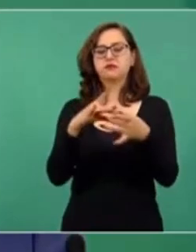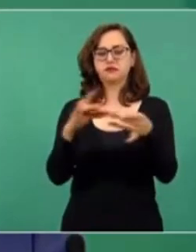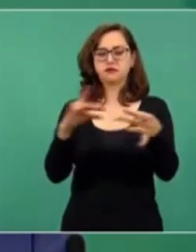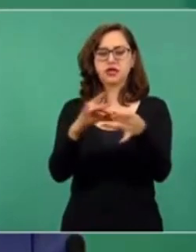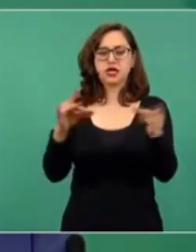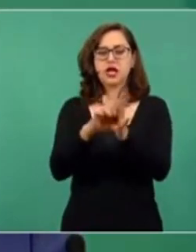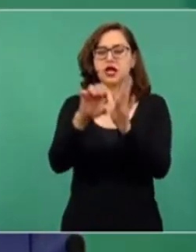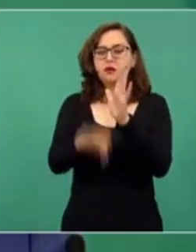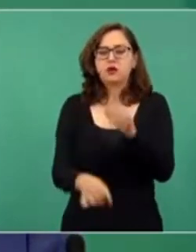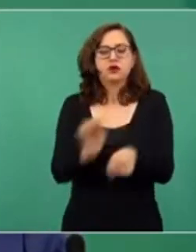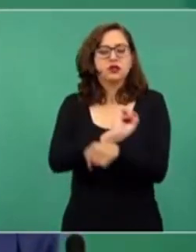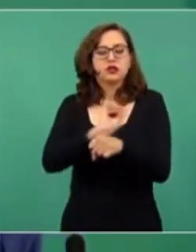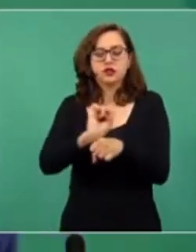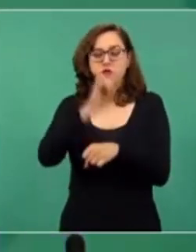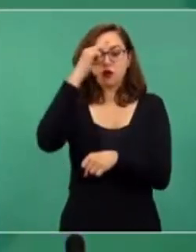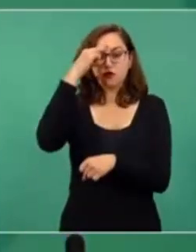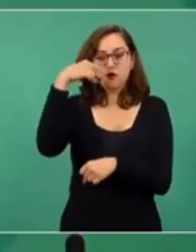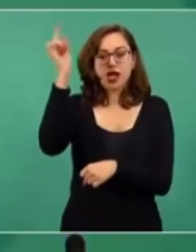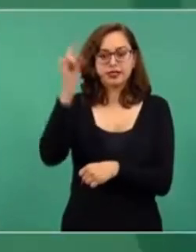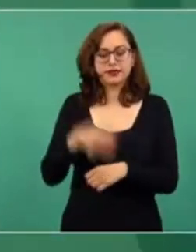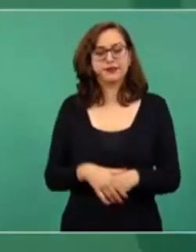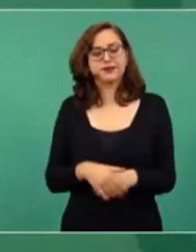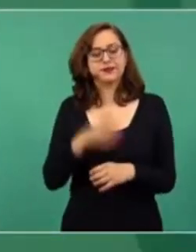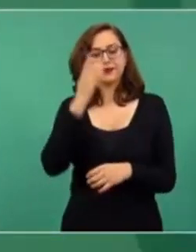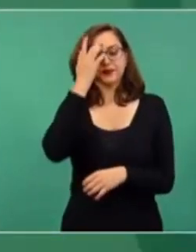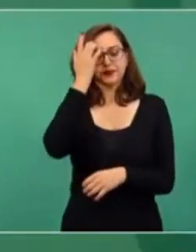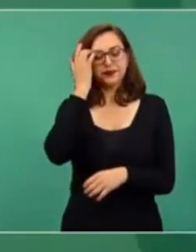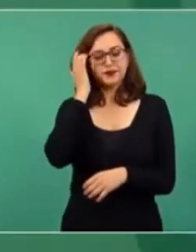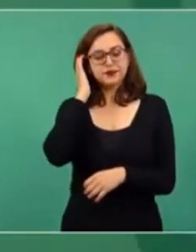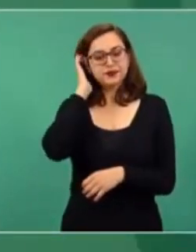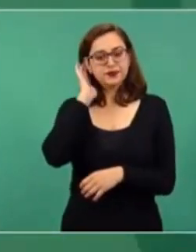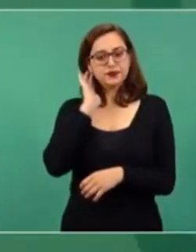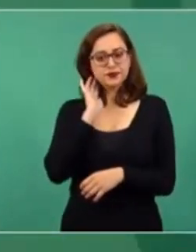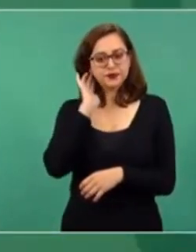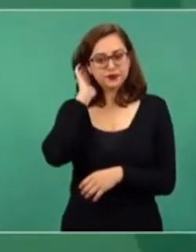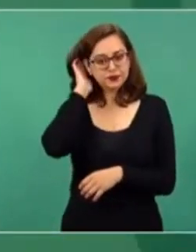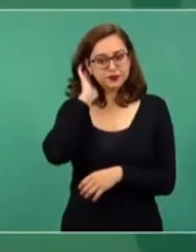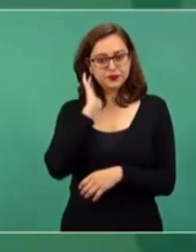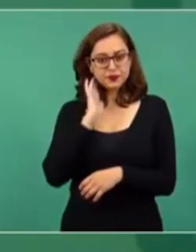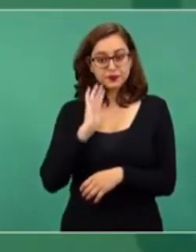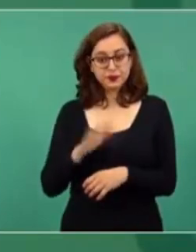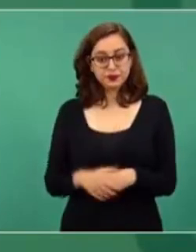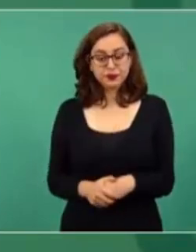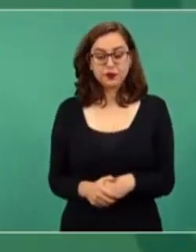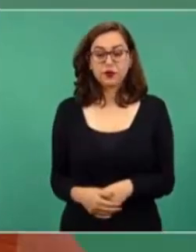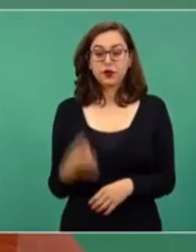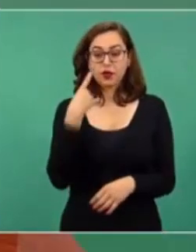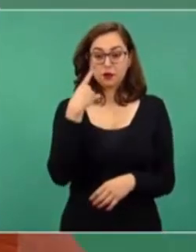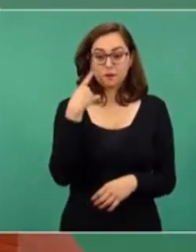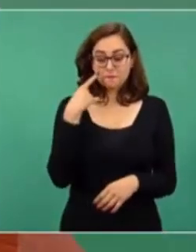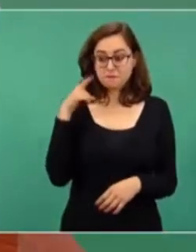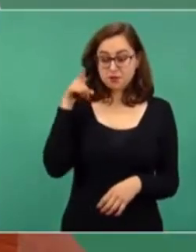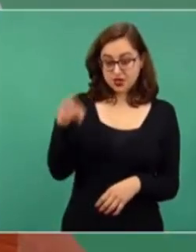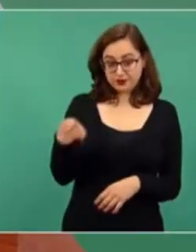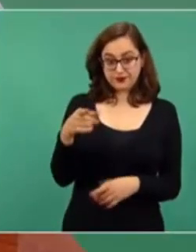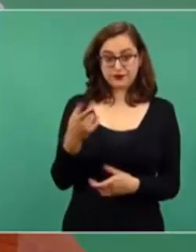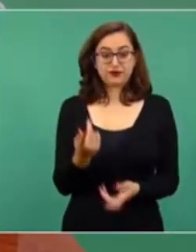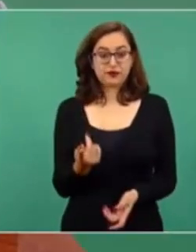Tabasco se inundaba,